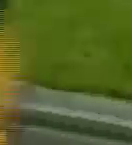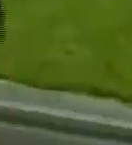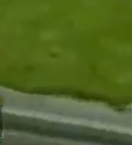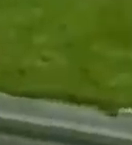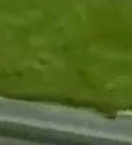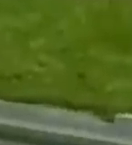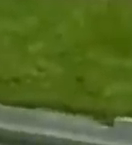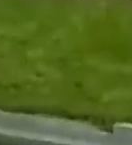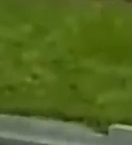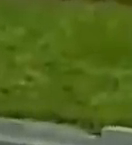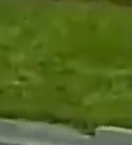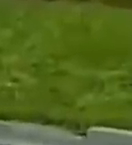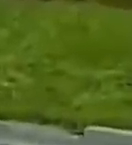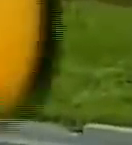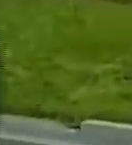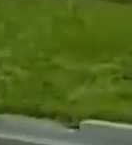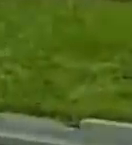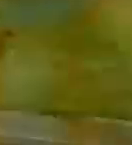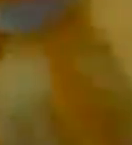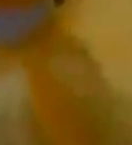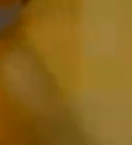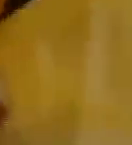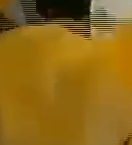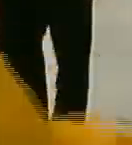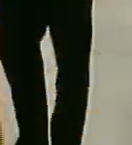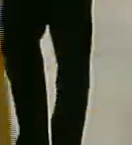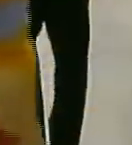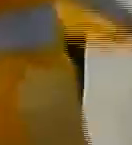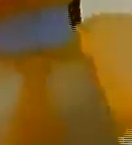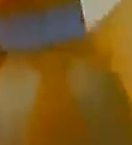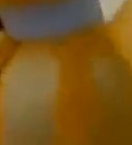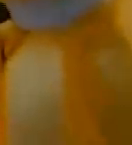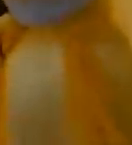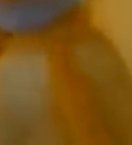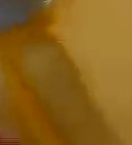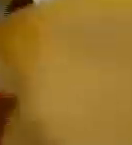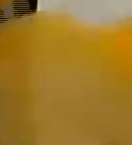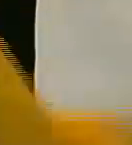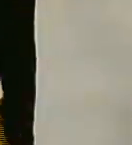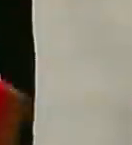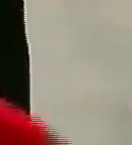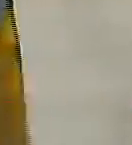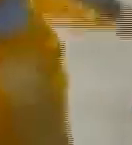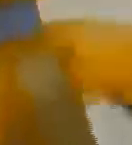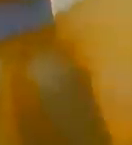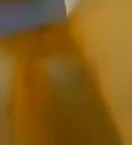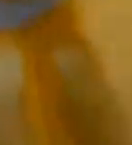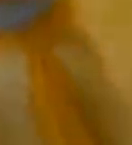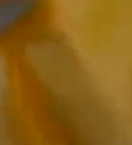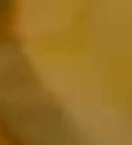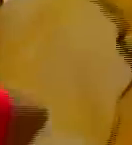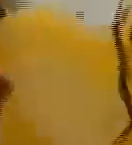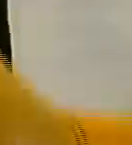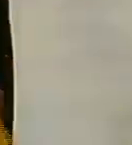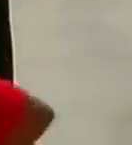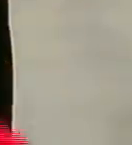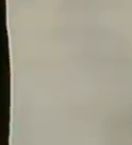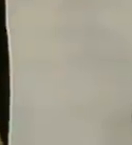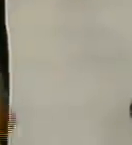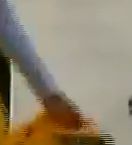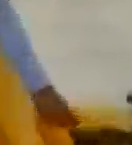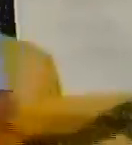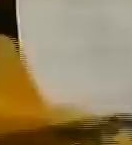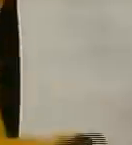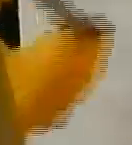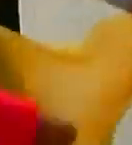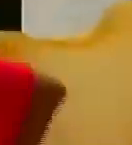a propósito de este segundo punto pues podemos ver esta manifestación cultural que se realiza acá en las casas de las leyes venezolanas